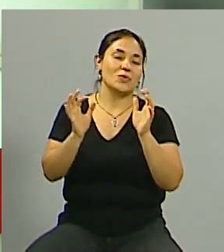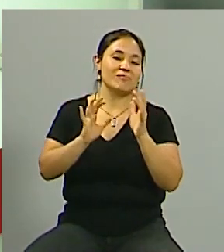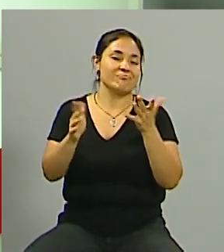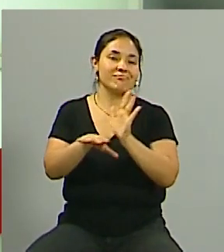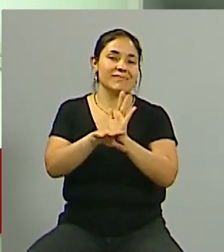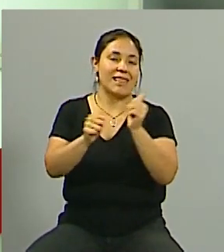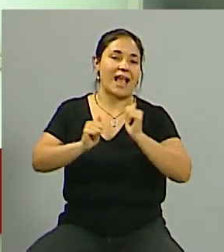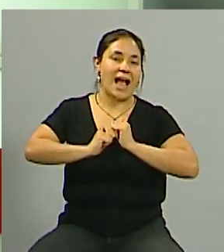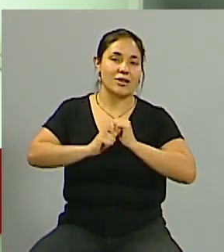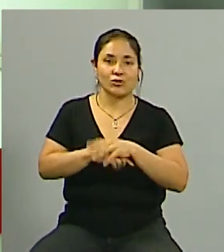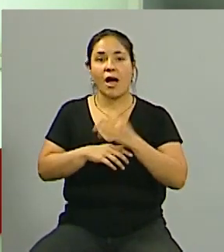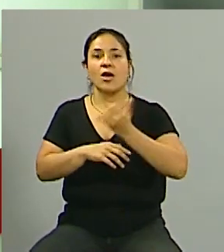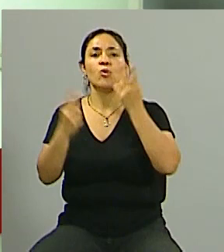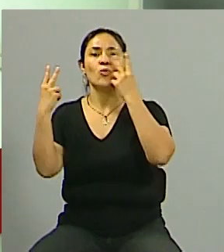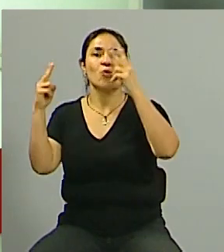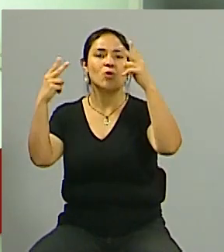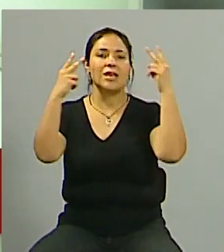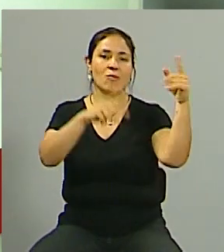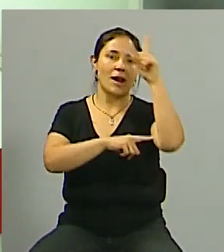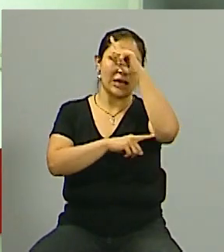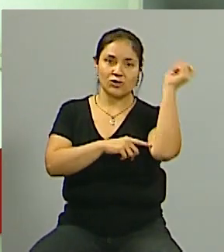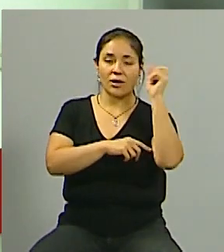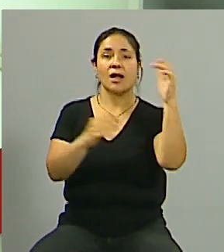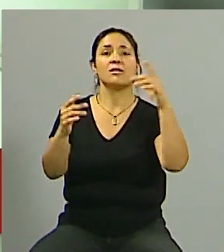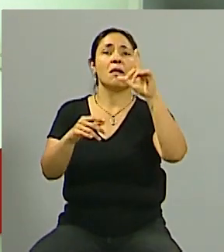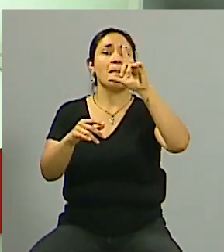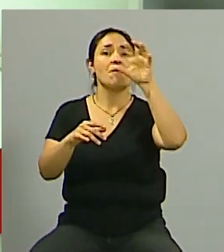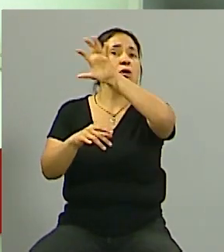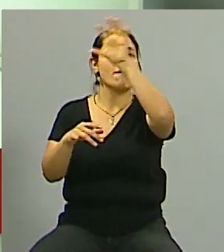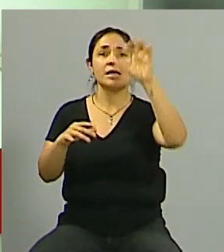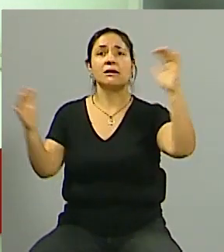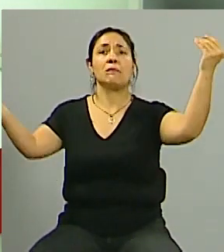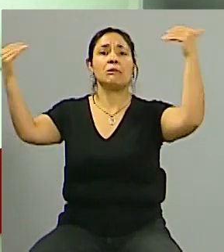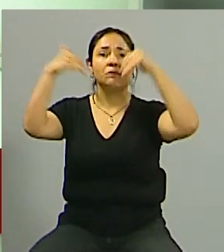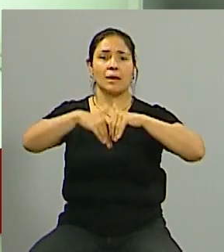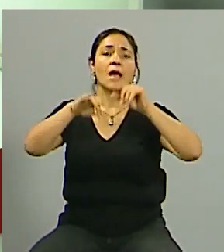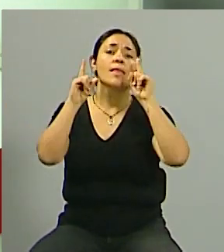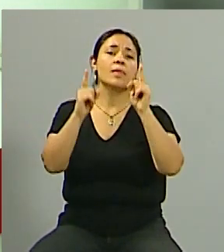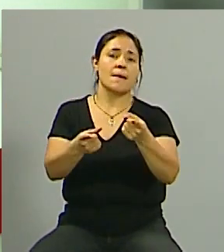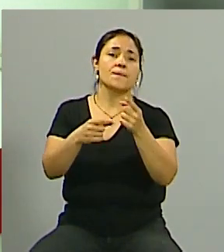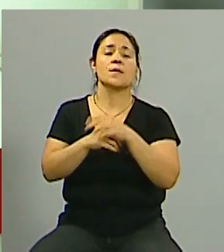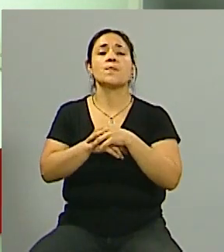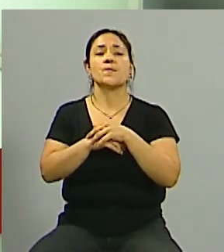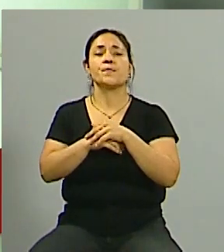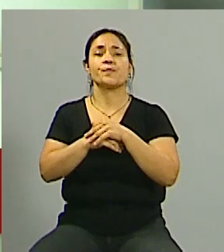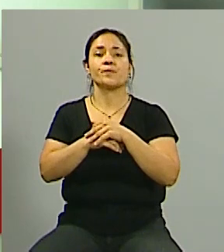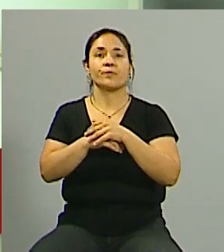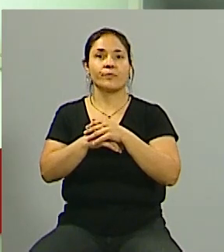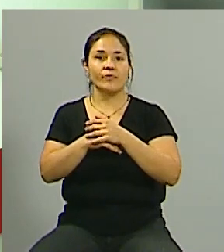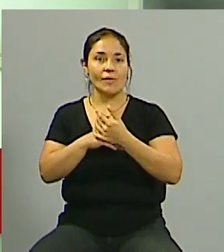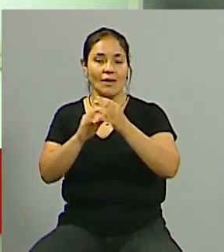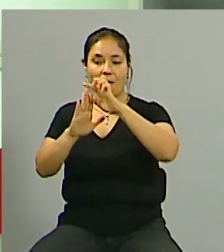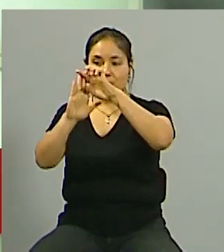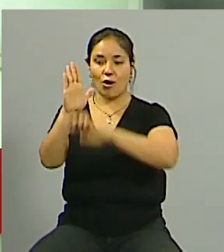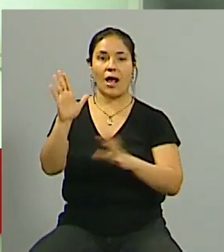previaje hay mucho turismo nacional, mucho turismo que llega desde otras provincias. Bueno, utilizando y aprovechando el previaje